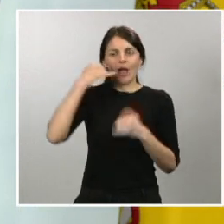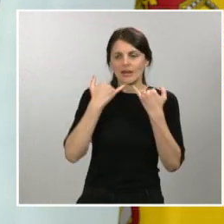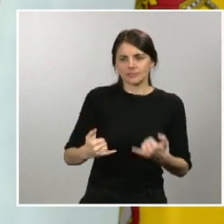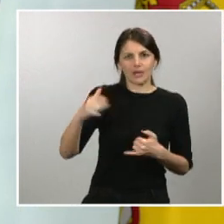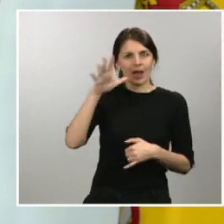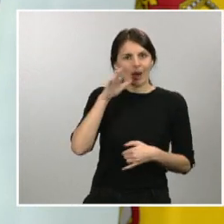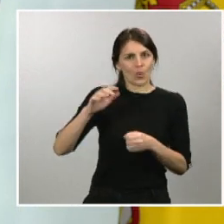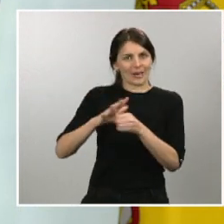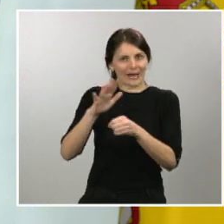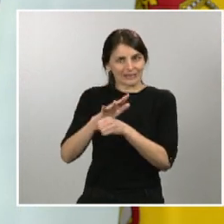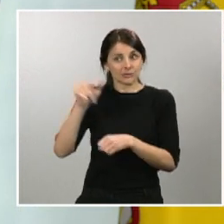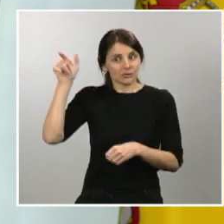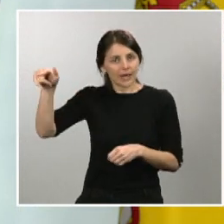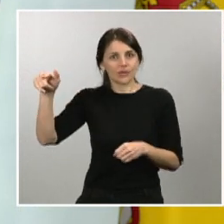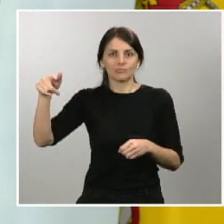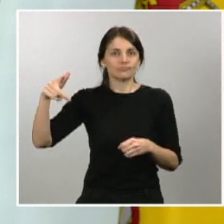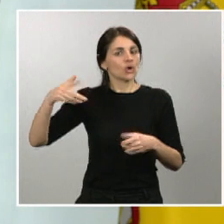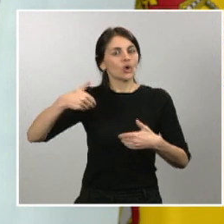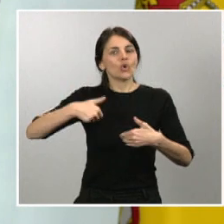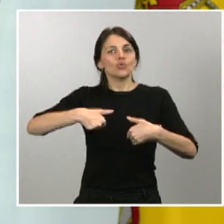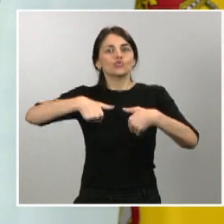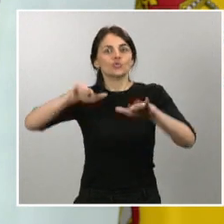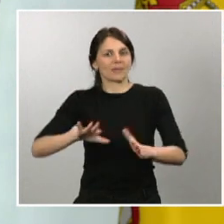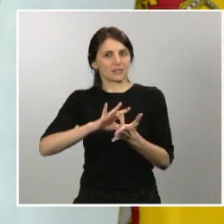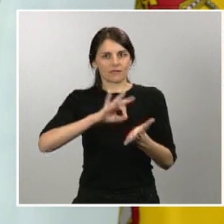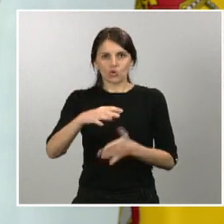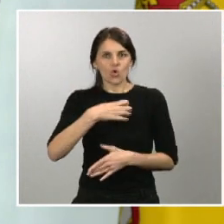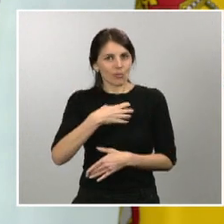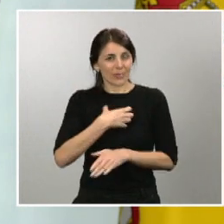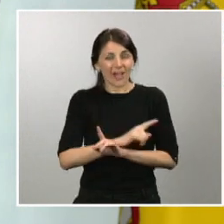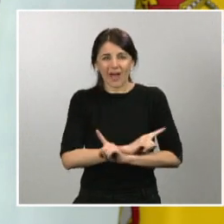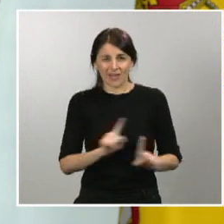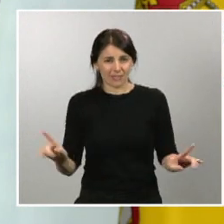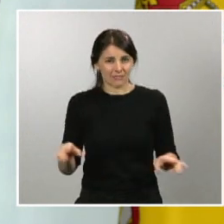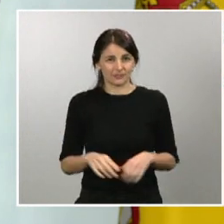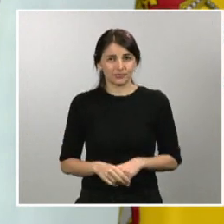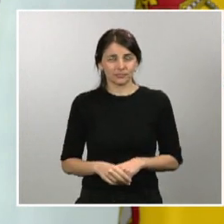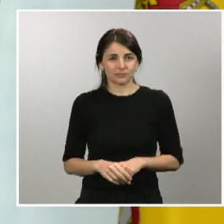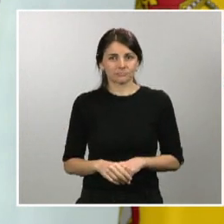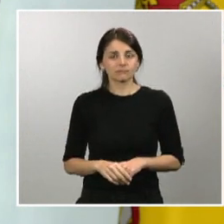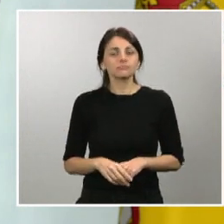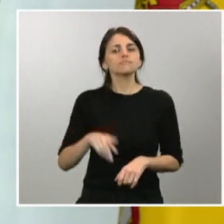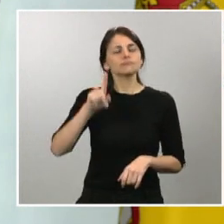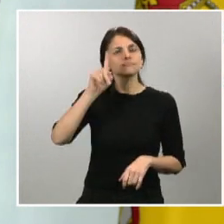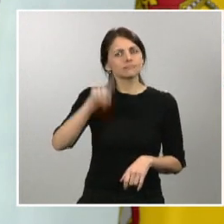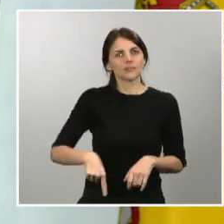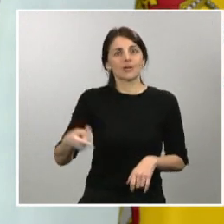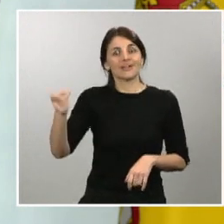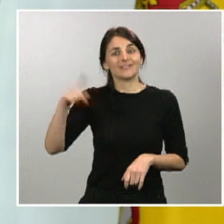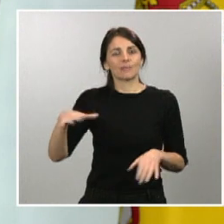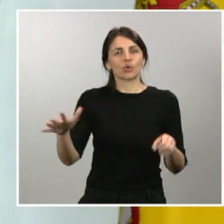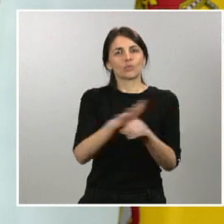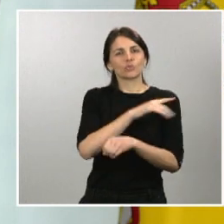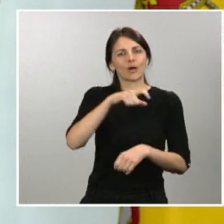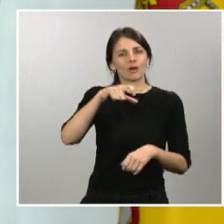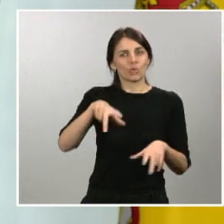no podrán suspender el servicio a ningún ciudadano en su vivienda habitual. Además, ampliamos la cobertura del bono social para que